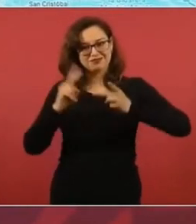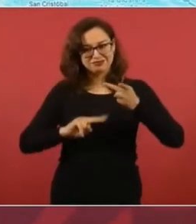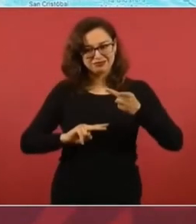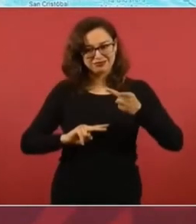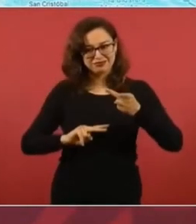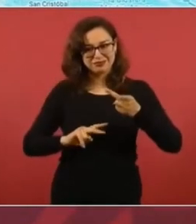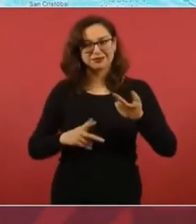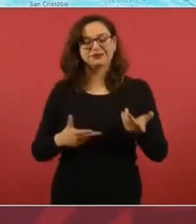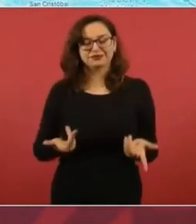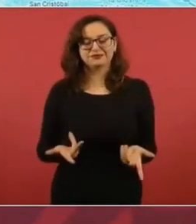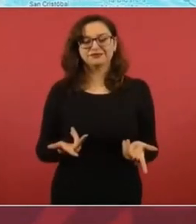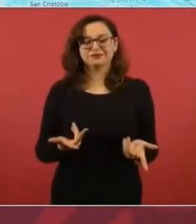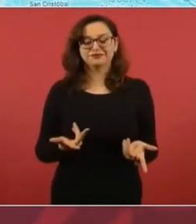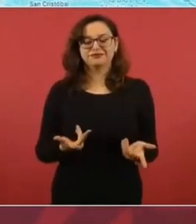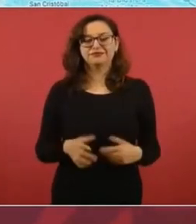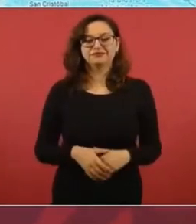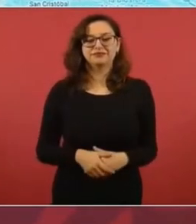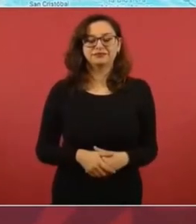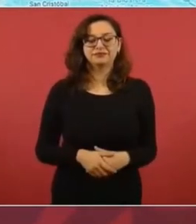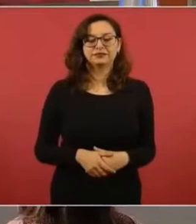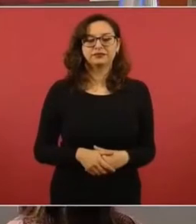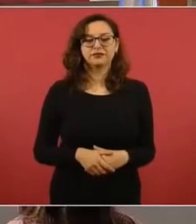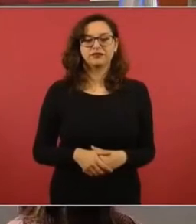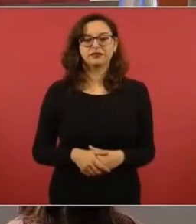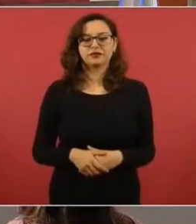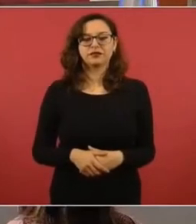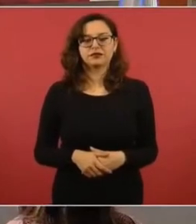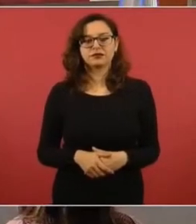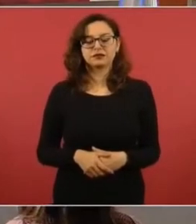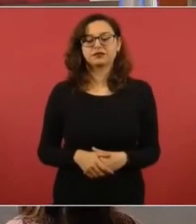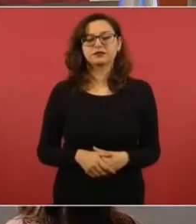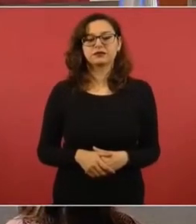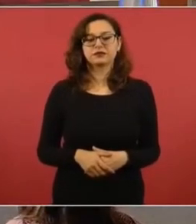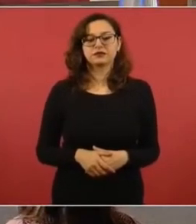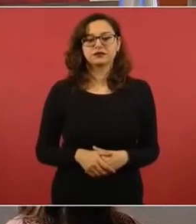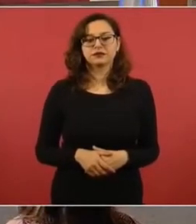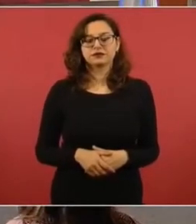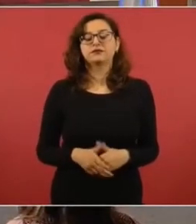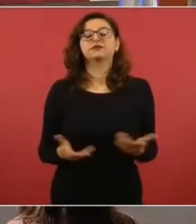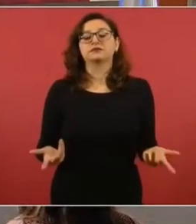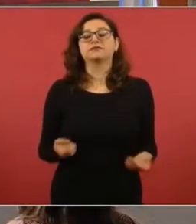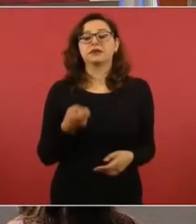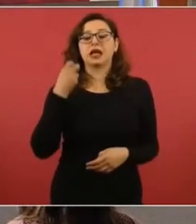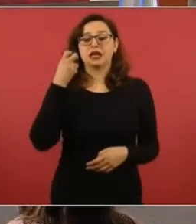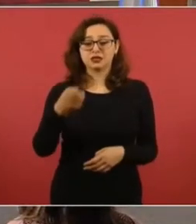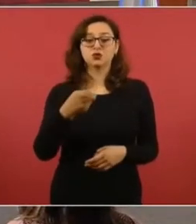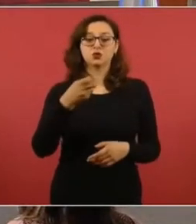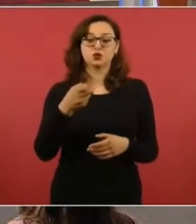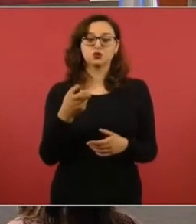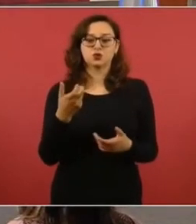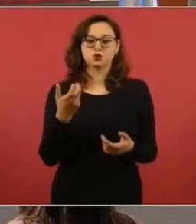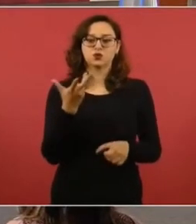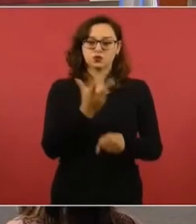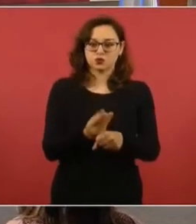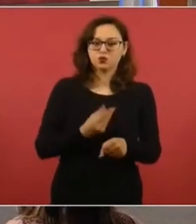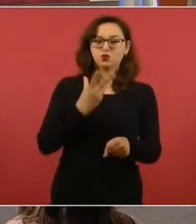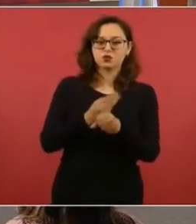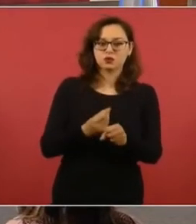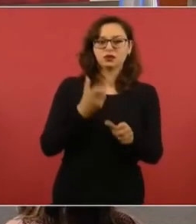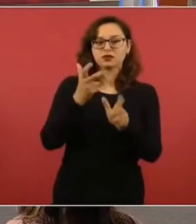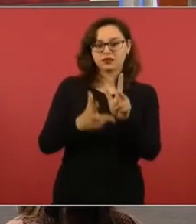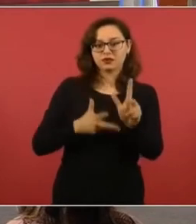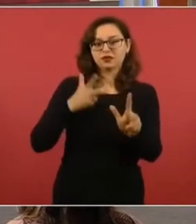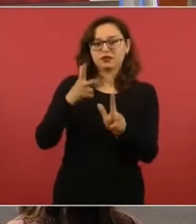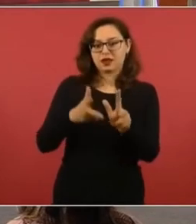Ya cambió. Bueno, este es lo que estamos viendo ahora. Esto es de